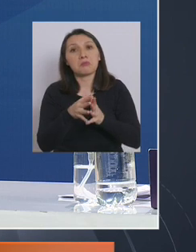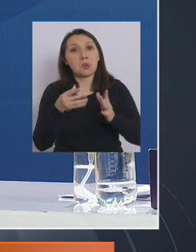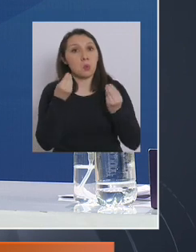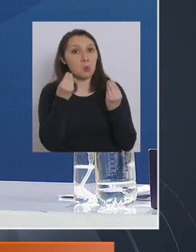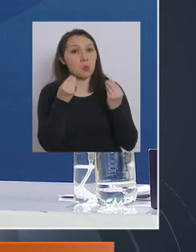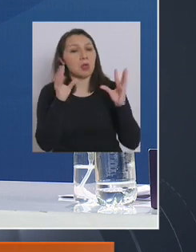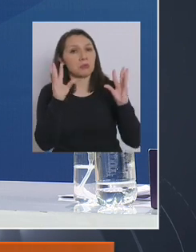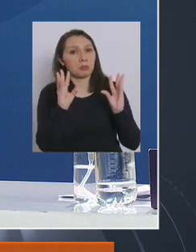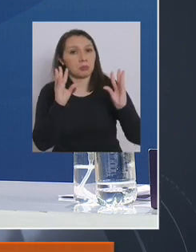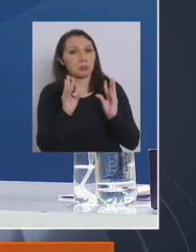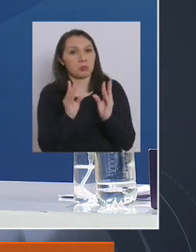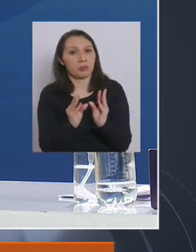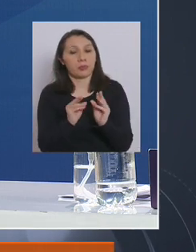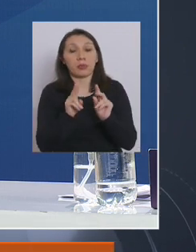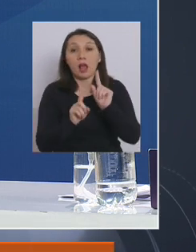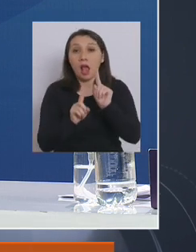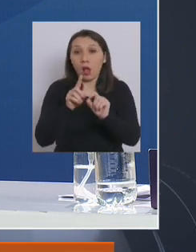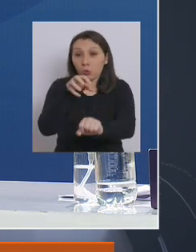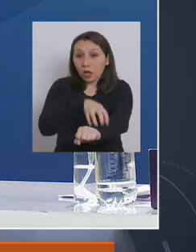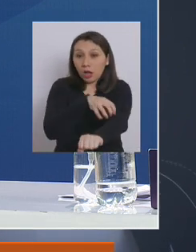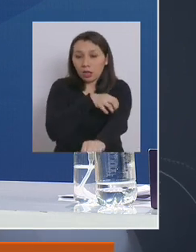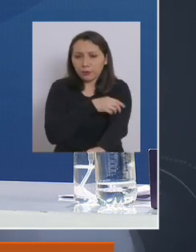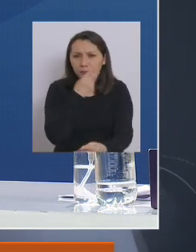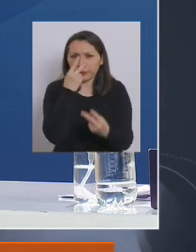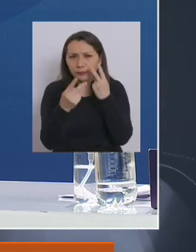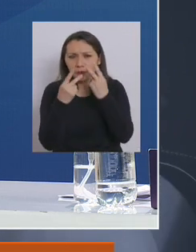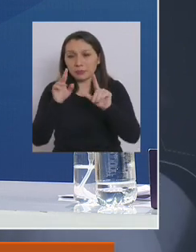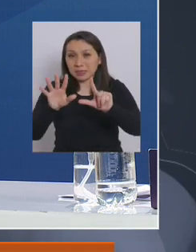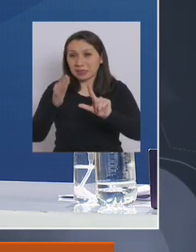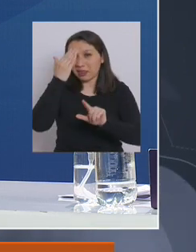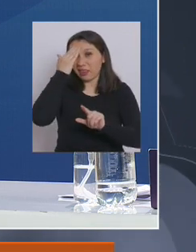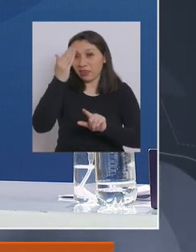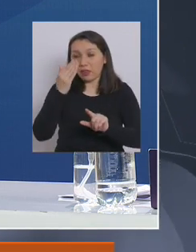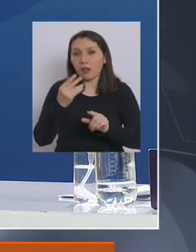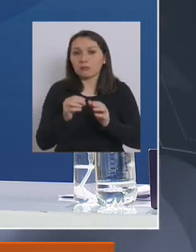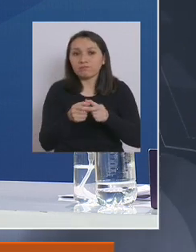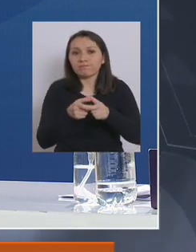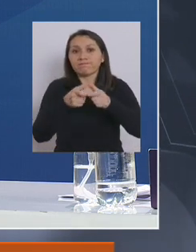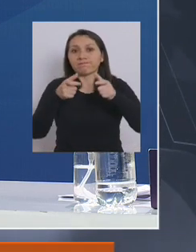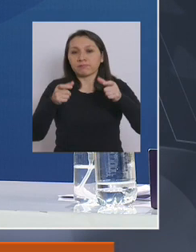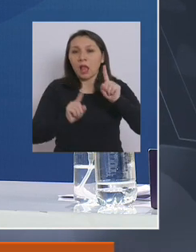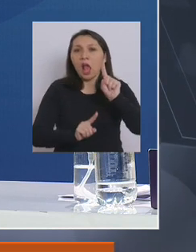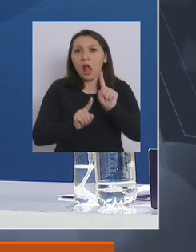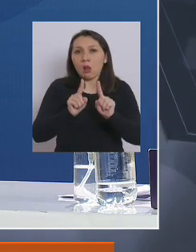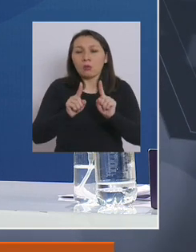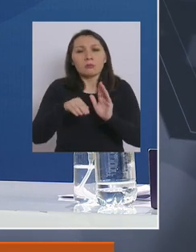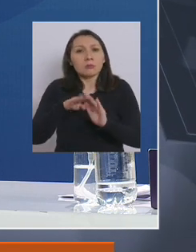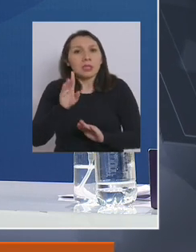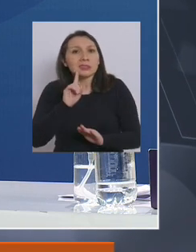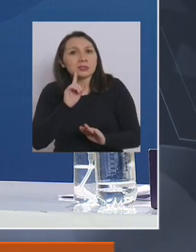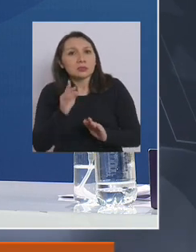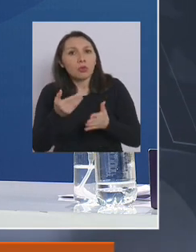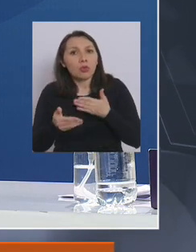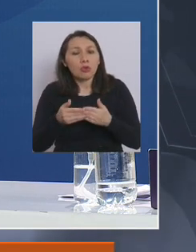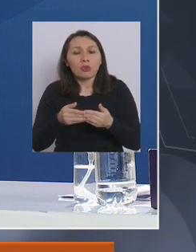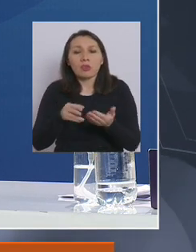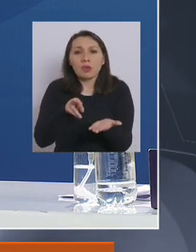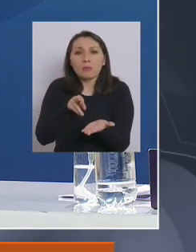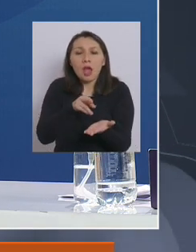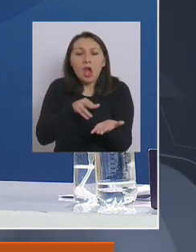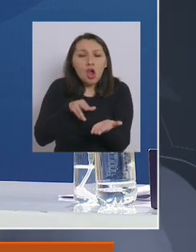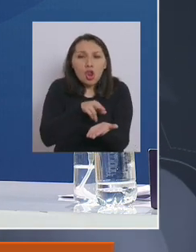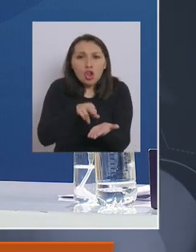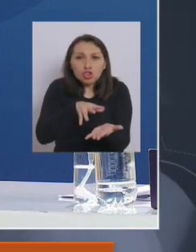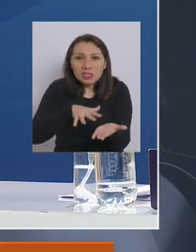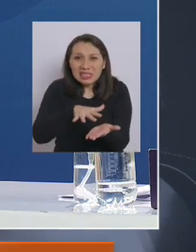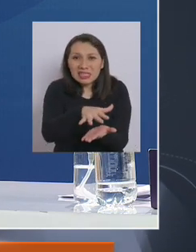positiva. Dentro de las regiones que nosotros hemos visto en los últimos 7 días, un aumento en el número de casos, particularmente se ve en los ríos, también en